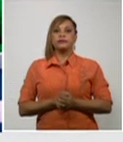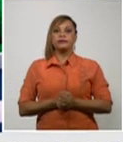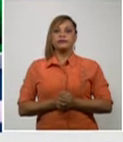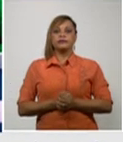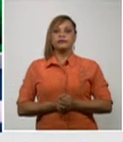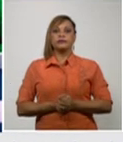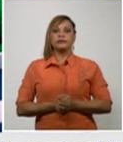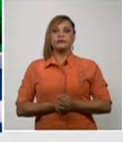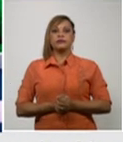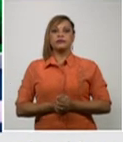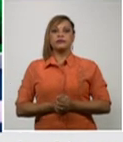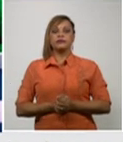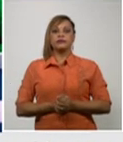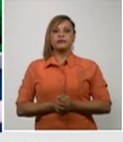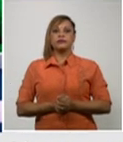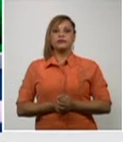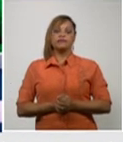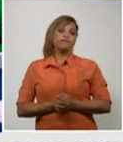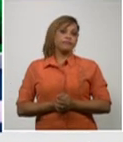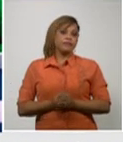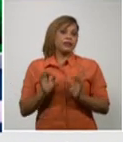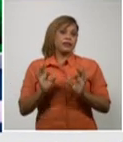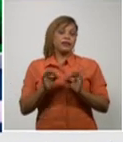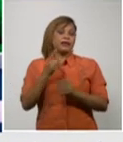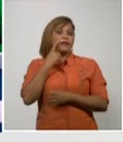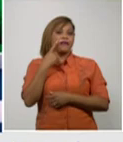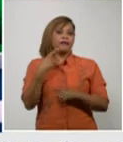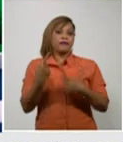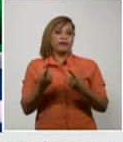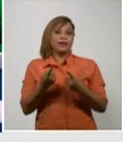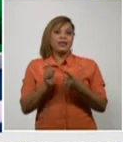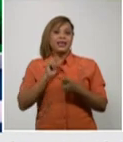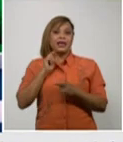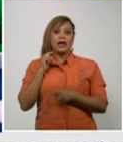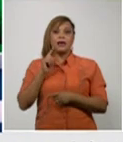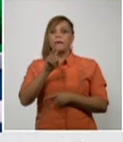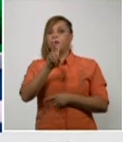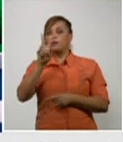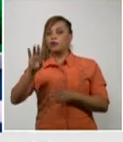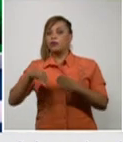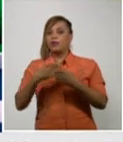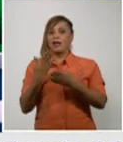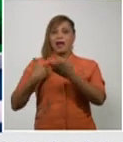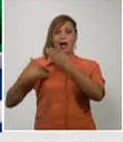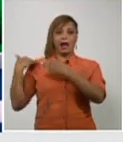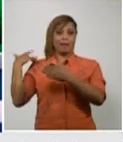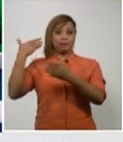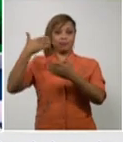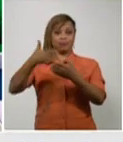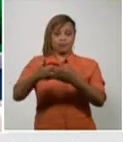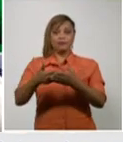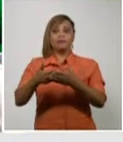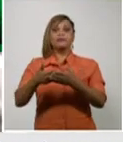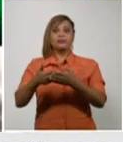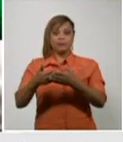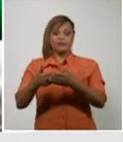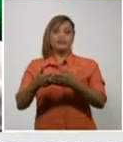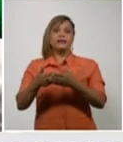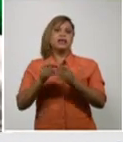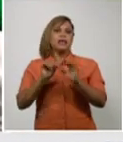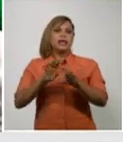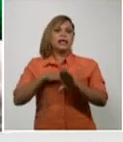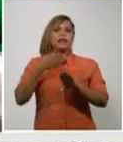ya es lo que ha predominado los últimos 21 días para no decir que en el último mes y después de